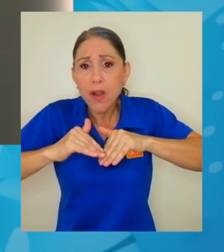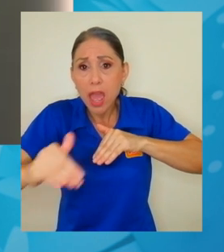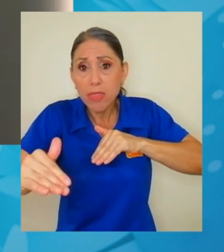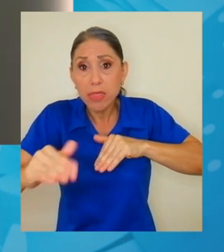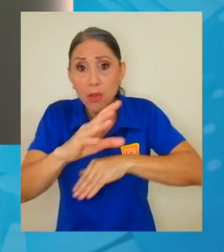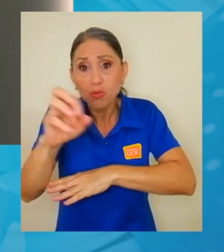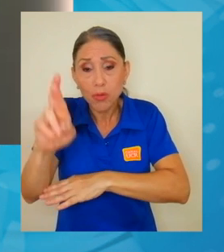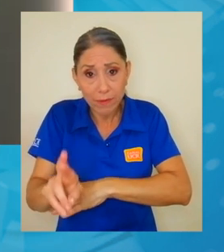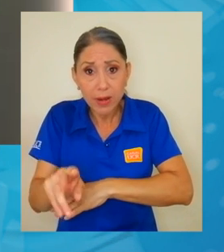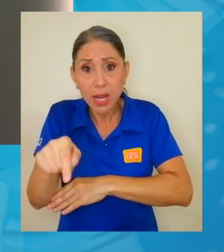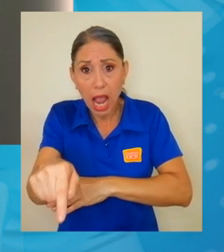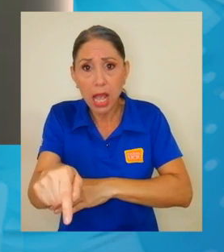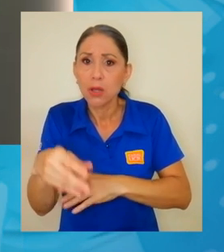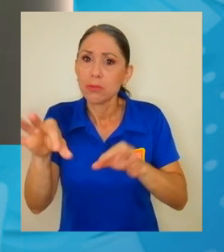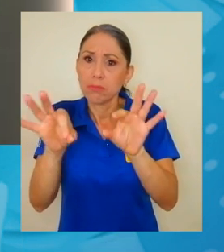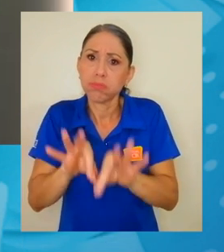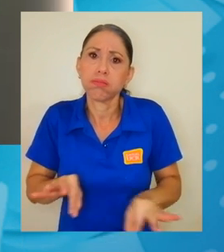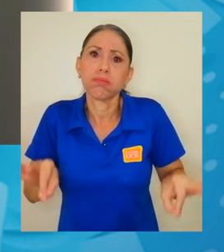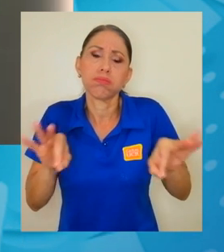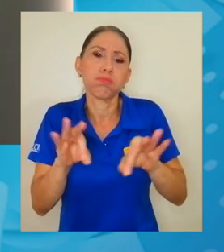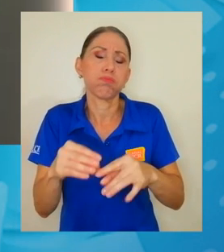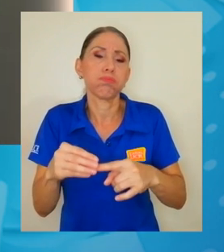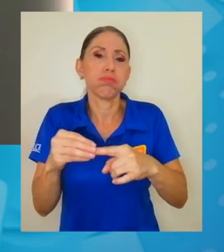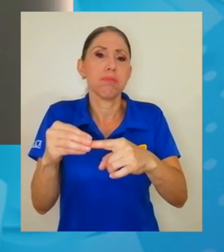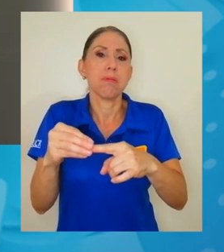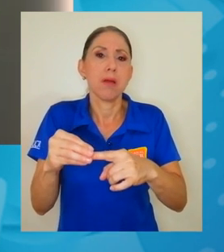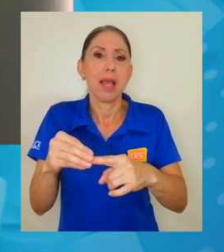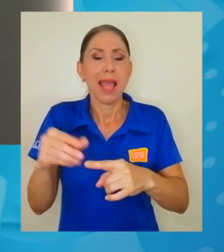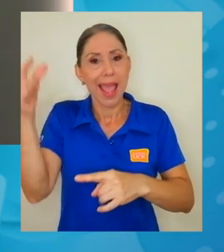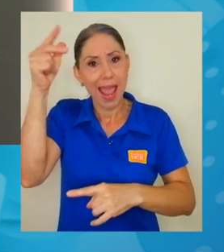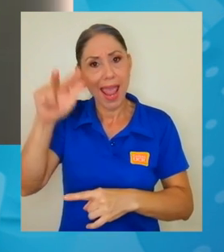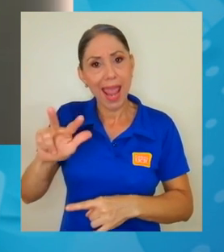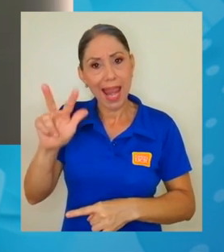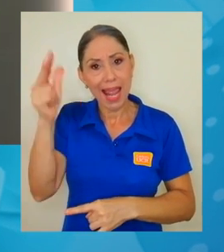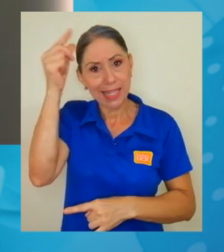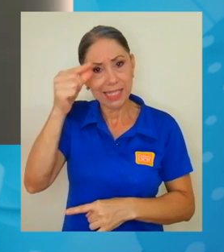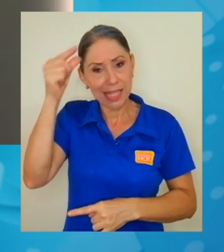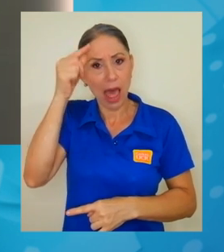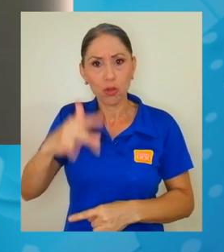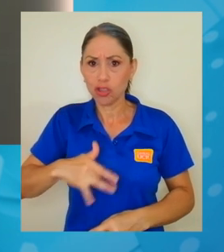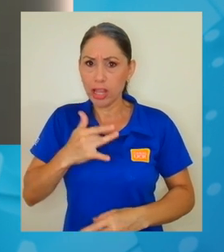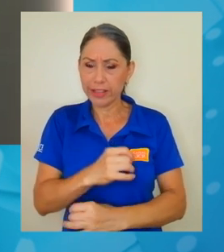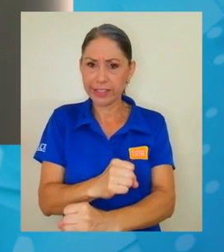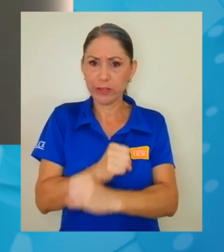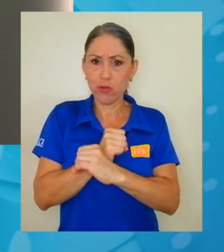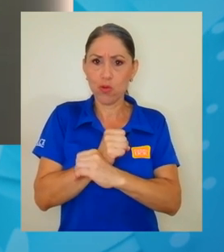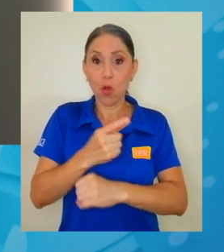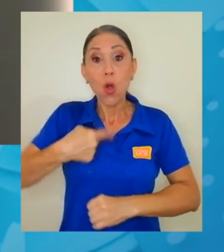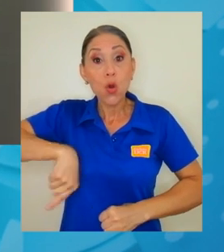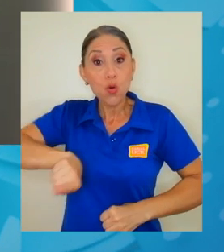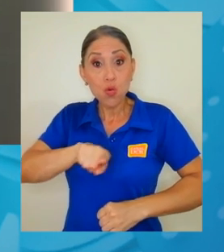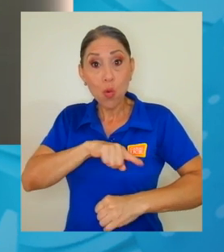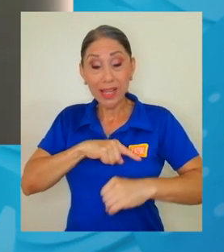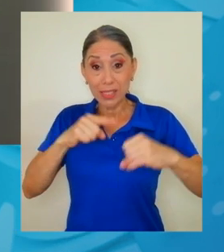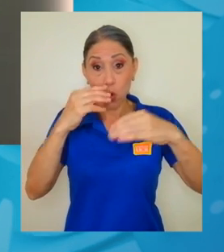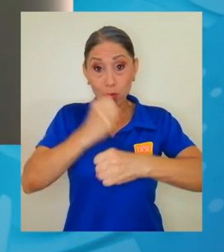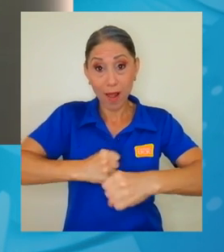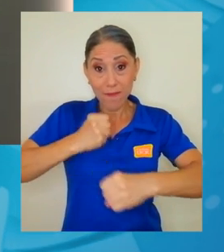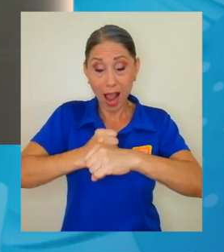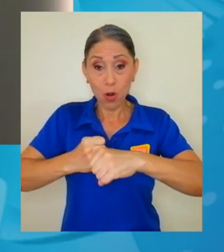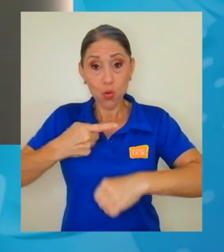porque es un control y es una seguridad para el Estado y todos los informes nuestros los pueden utilizar